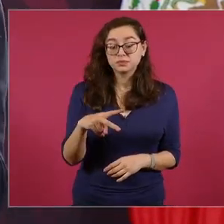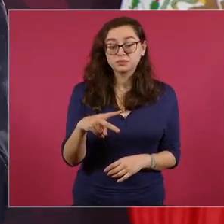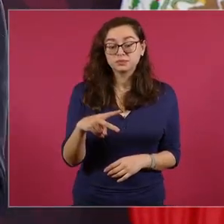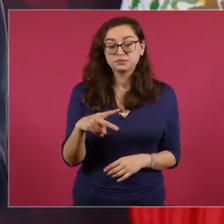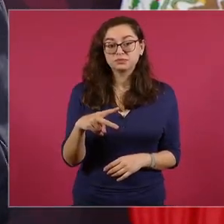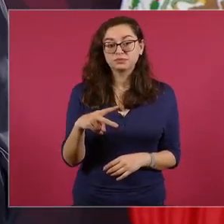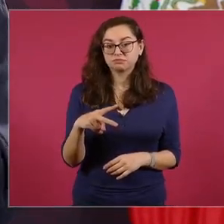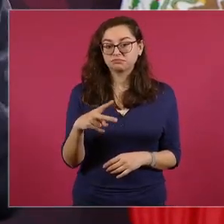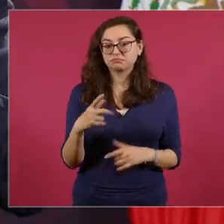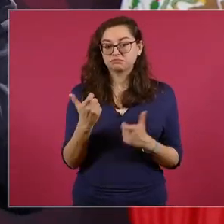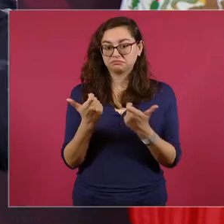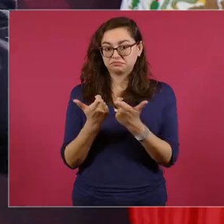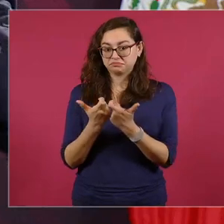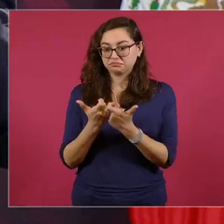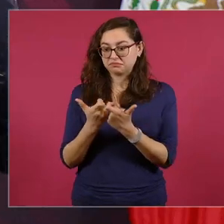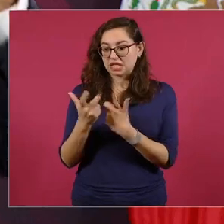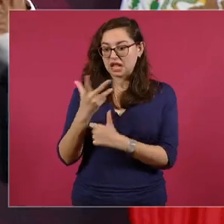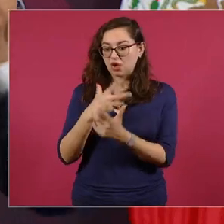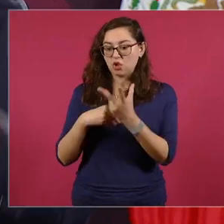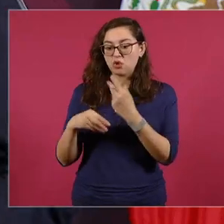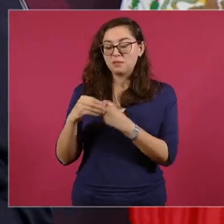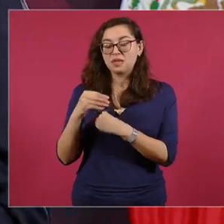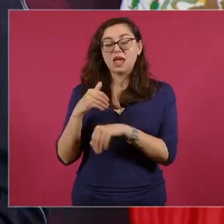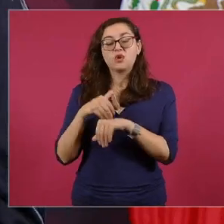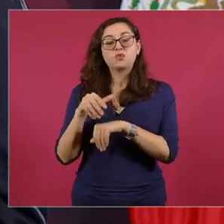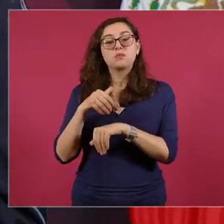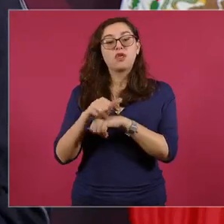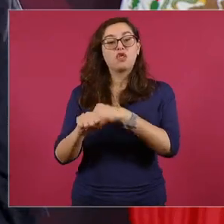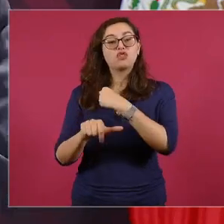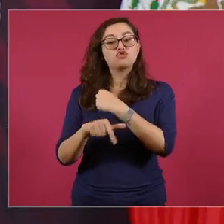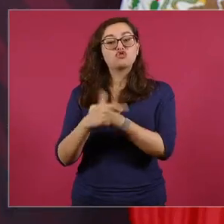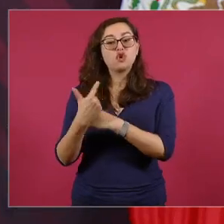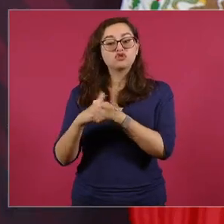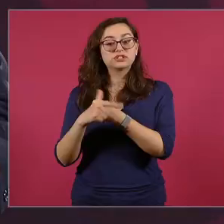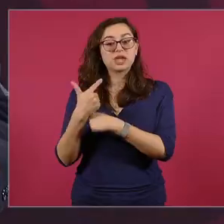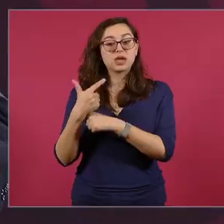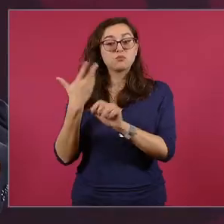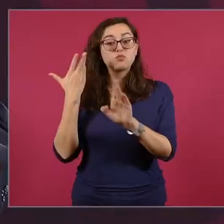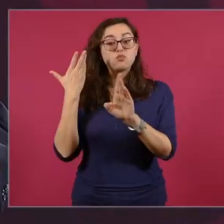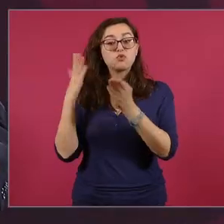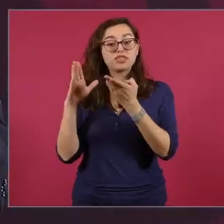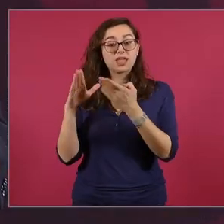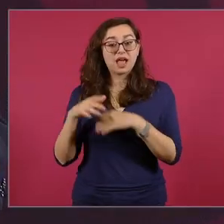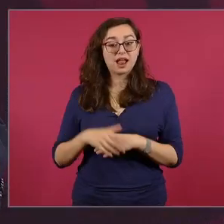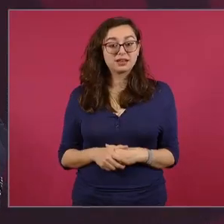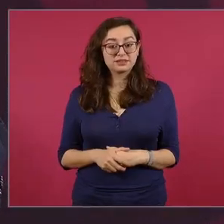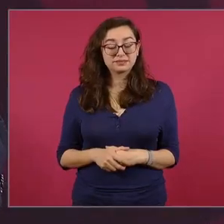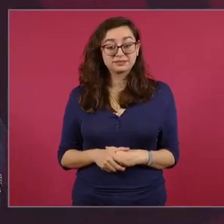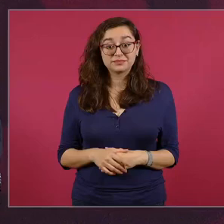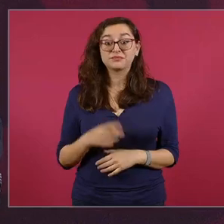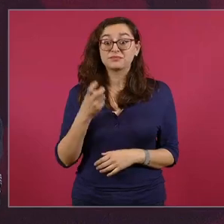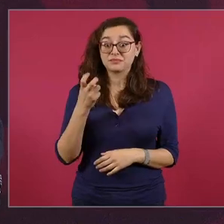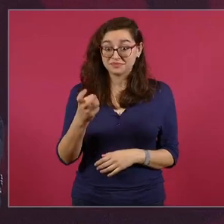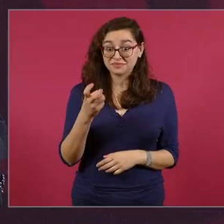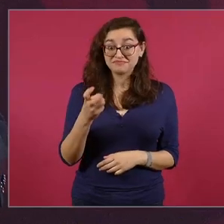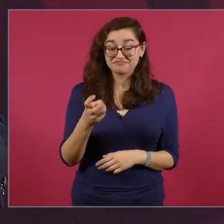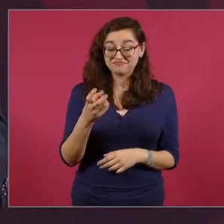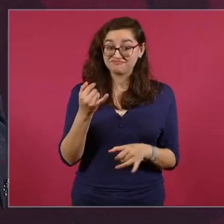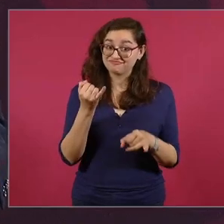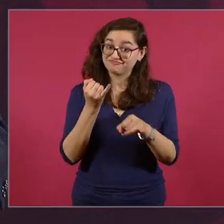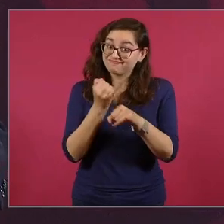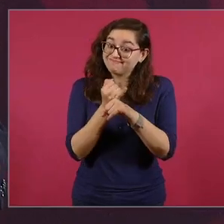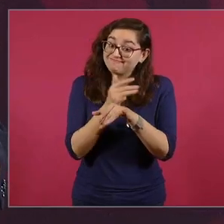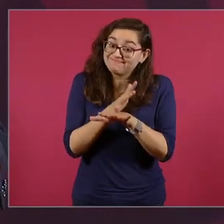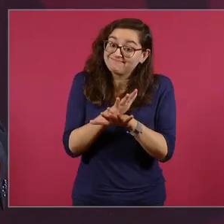la economía 12 del mundo cuando llegamos ese es otro dato que no les va a gustar